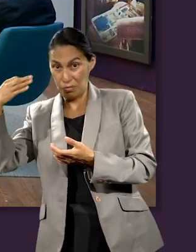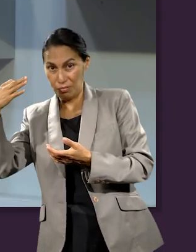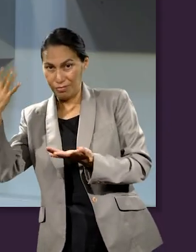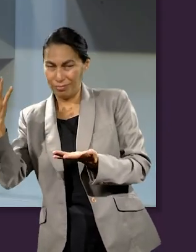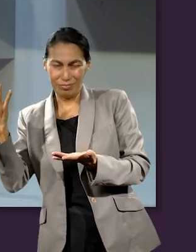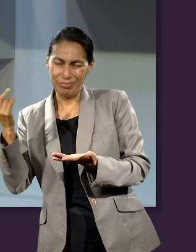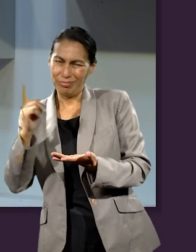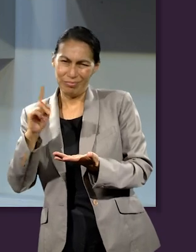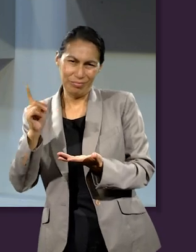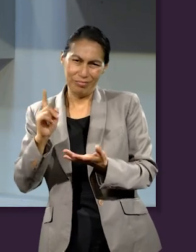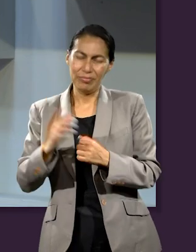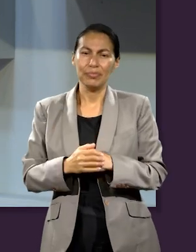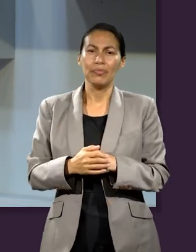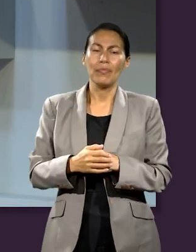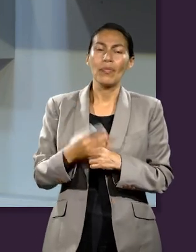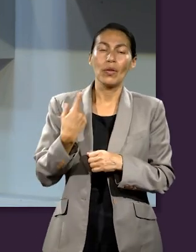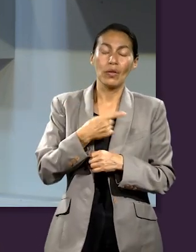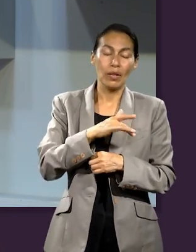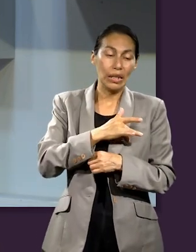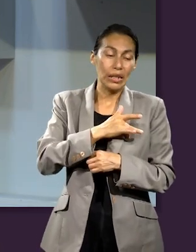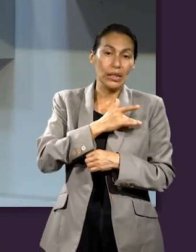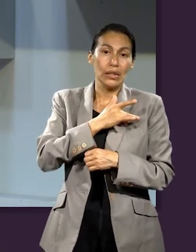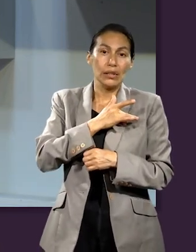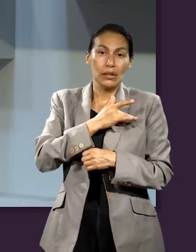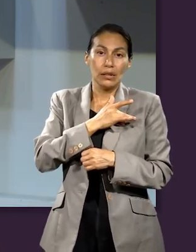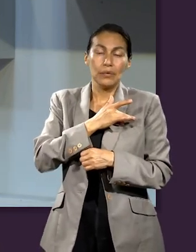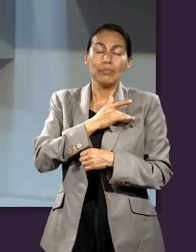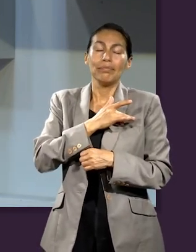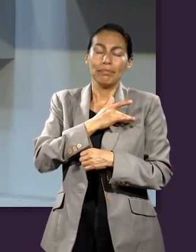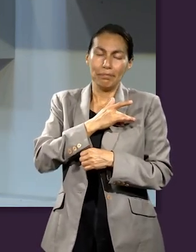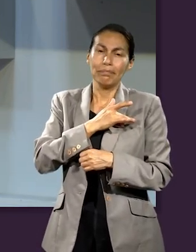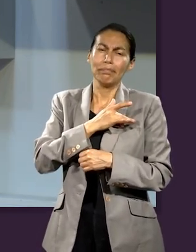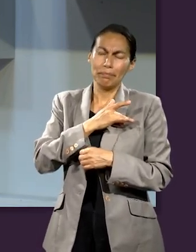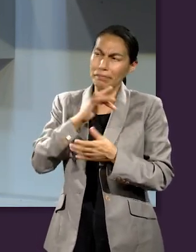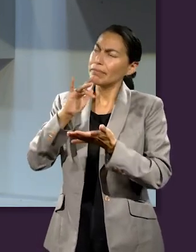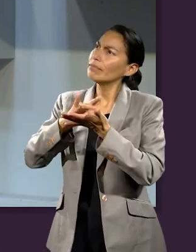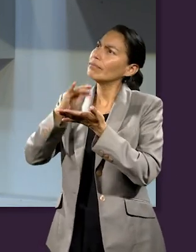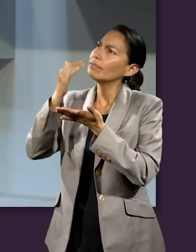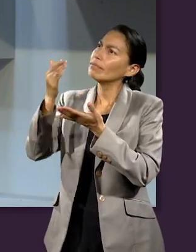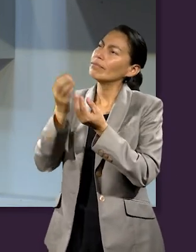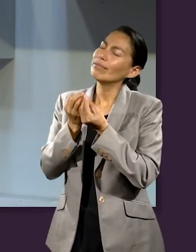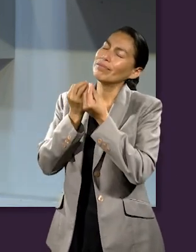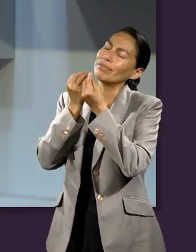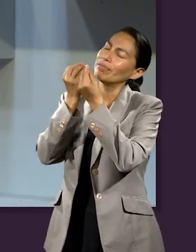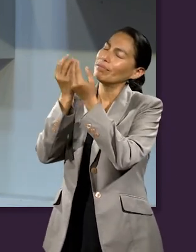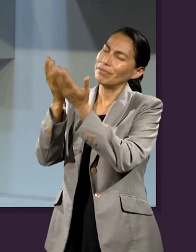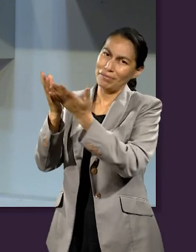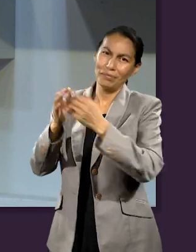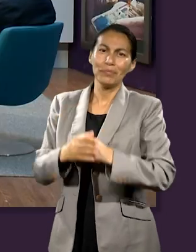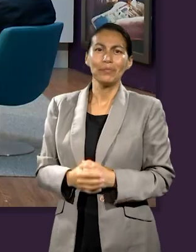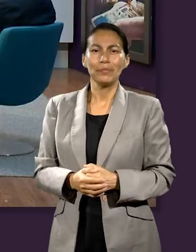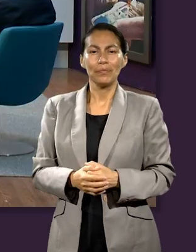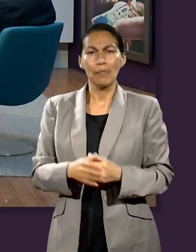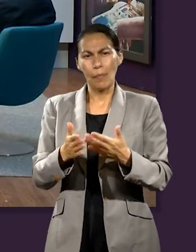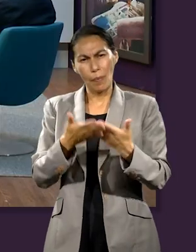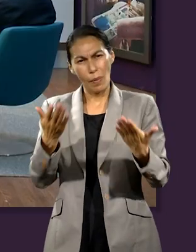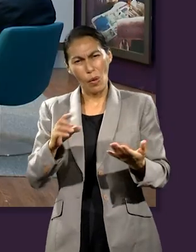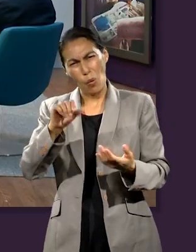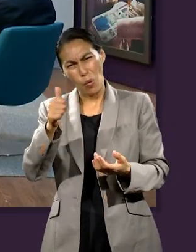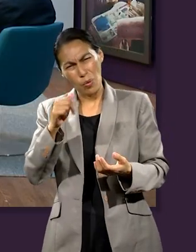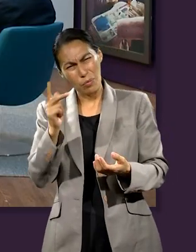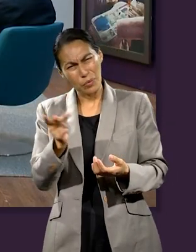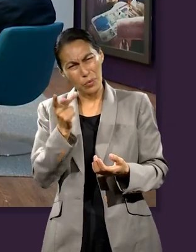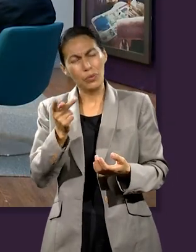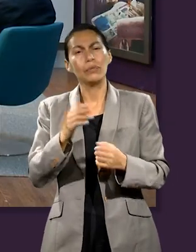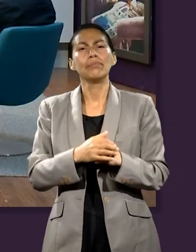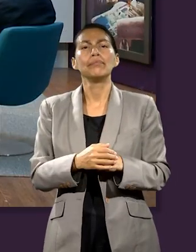proponer en el corazón tiene que ver con estar agradecido. Ahora, eso me mete otra pregunta en la mesa muy importante. El